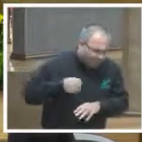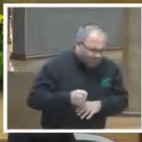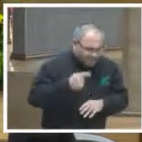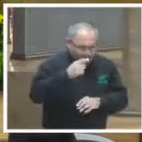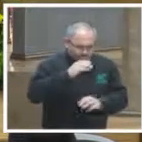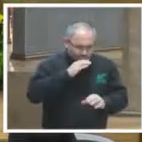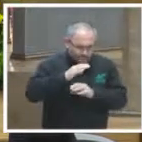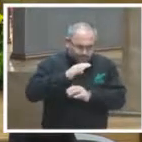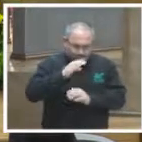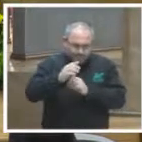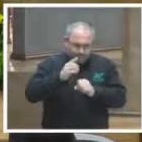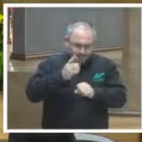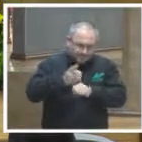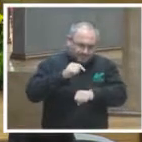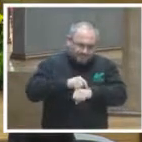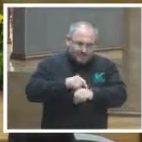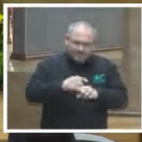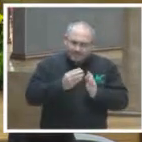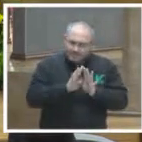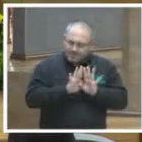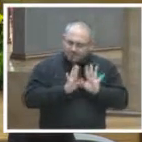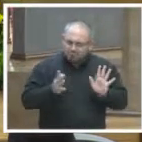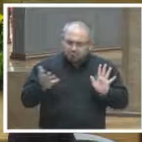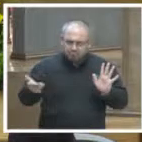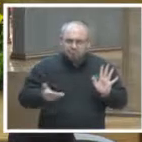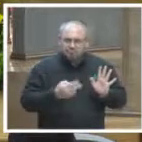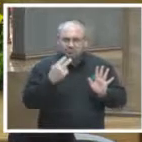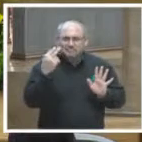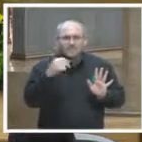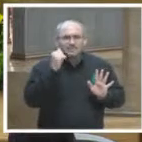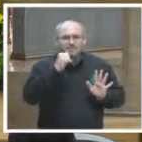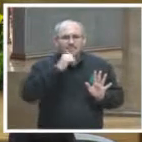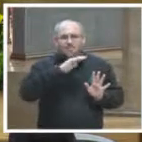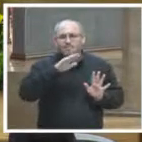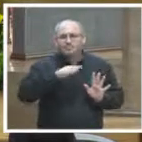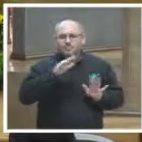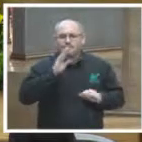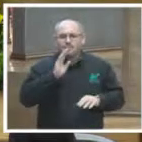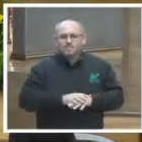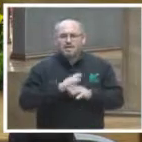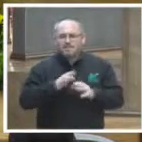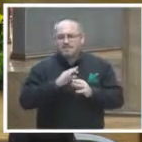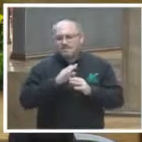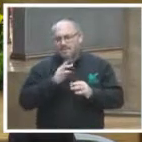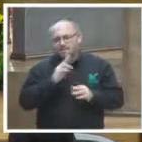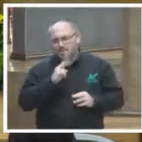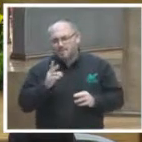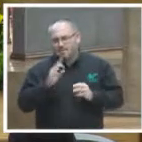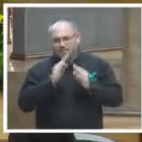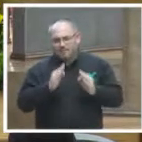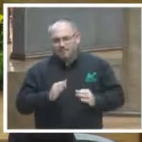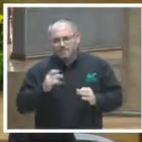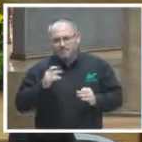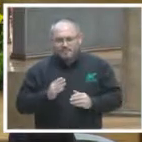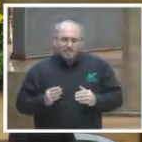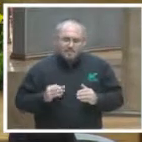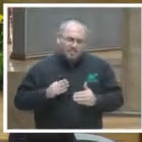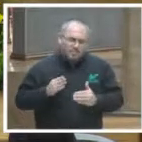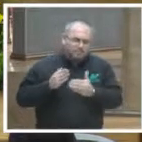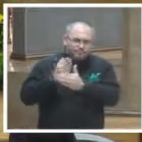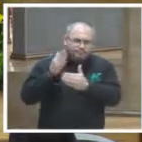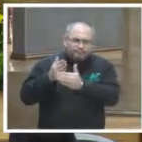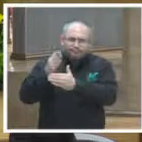de manera oportuna y abierta a la ciudadanía siempre buscando mejores y mayores formas de acceder al conocimiento a la